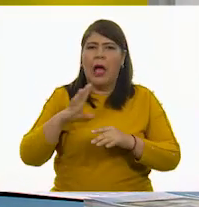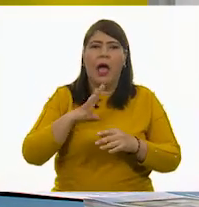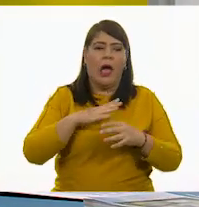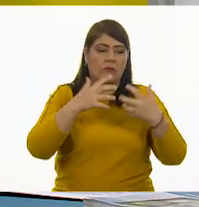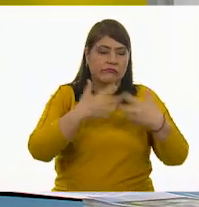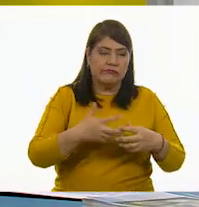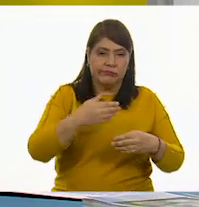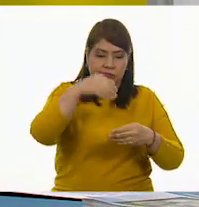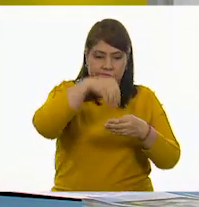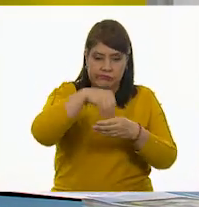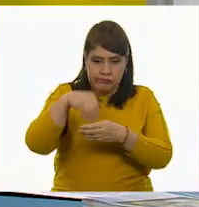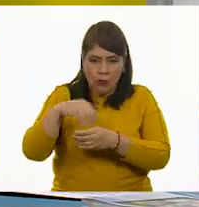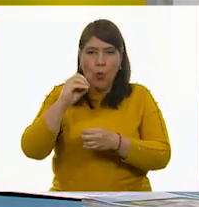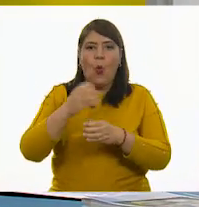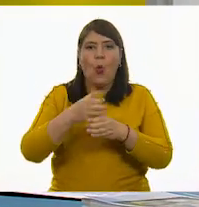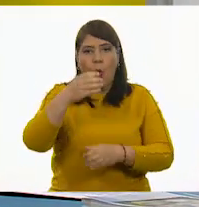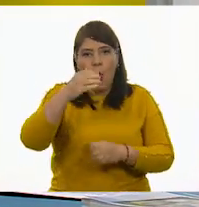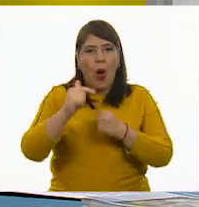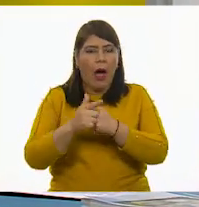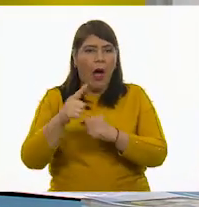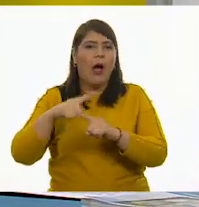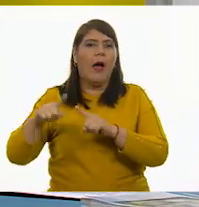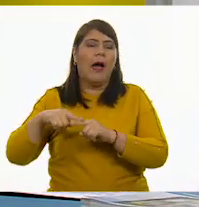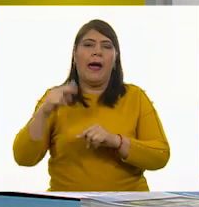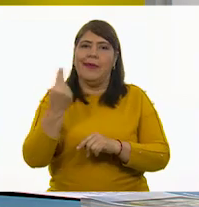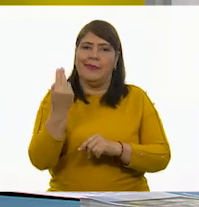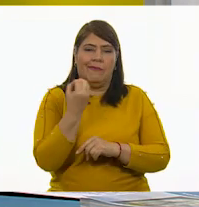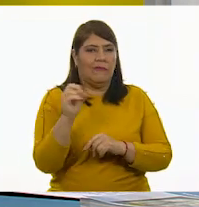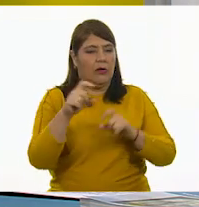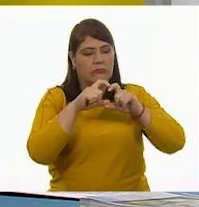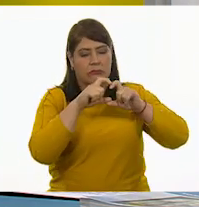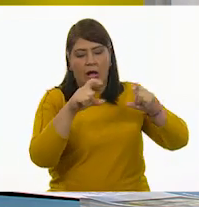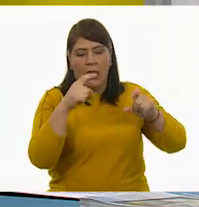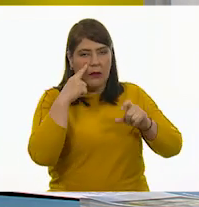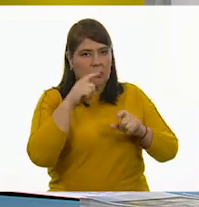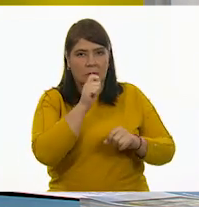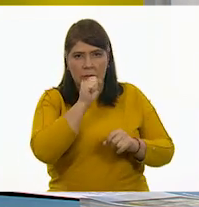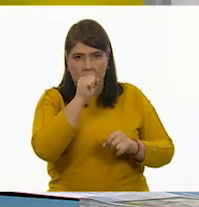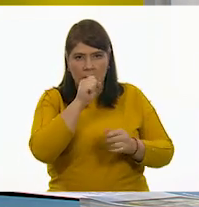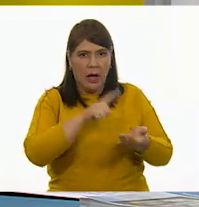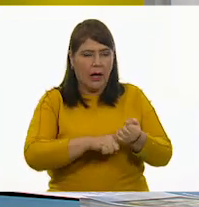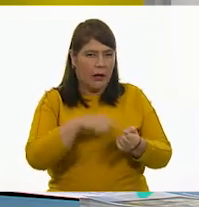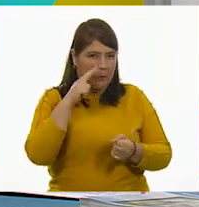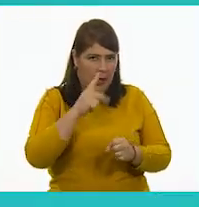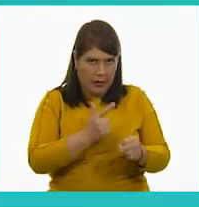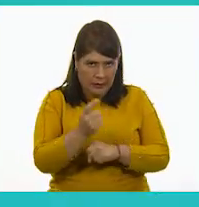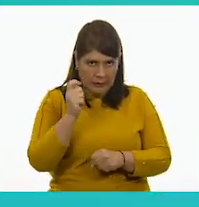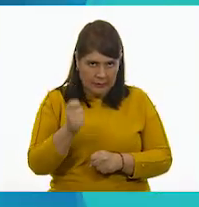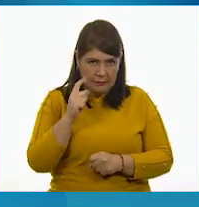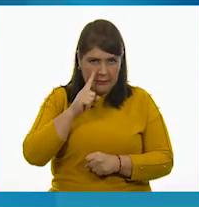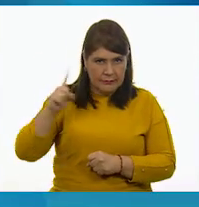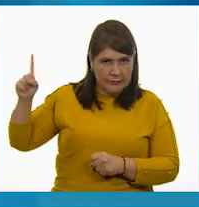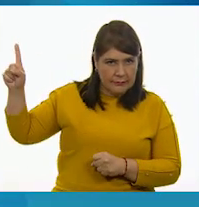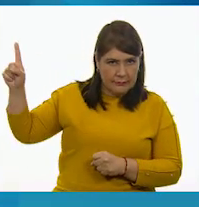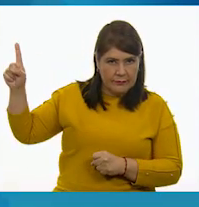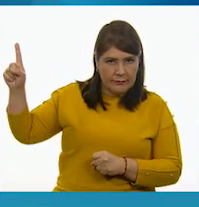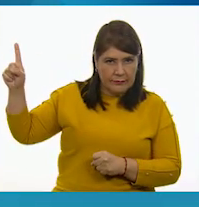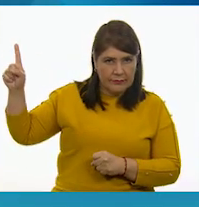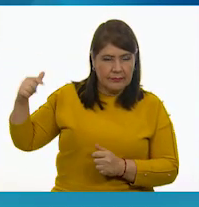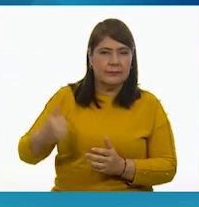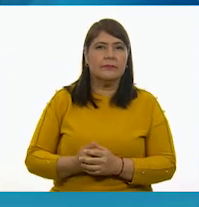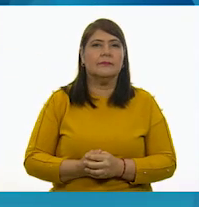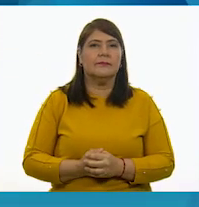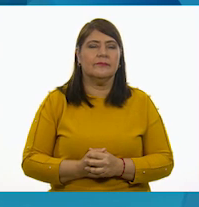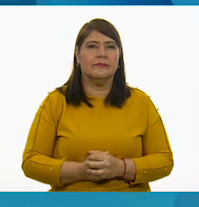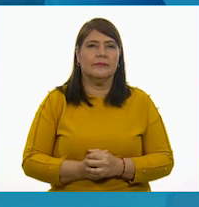debe de llevar este tipo de etiquetas que hoy vamos a identificar. Muy bien. Eso es.